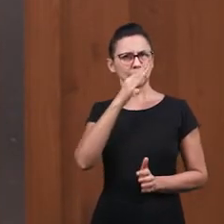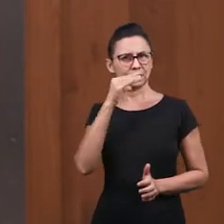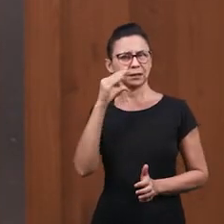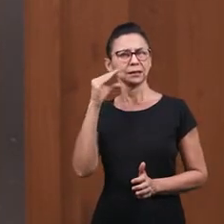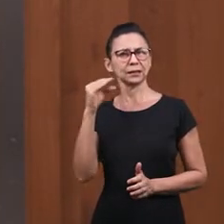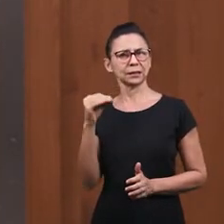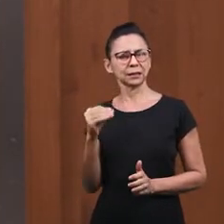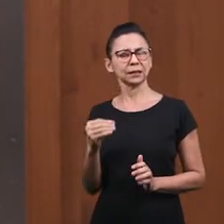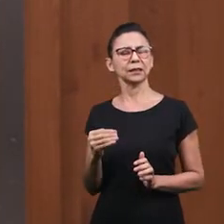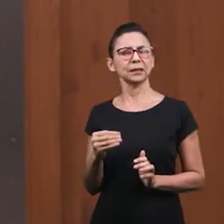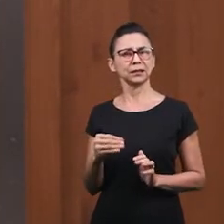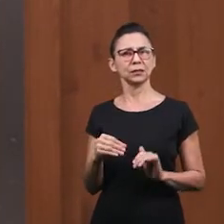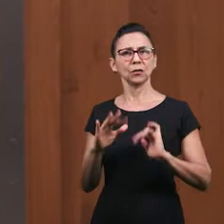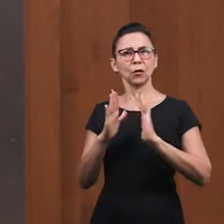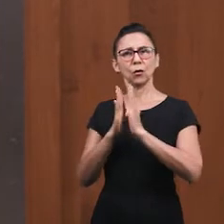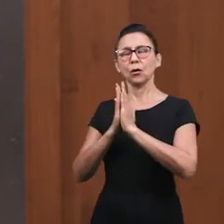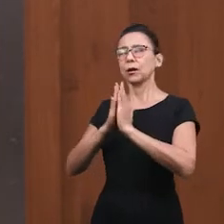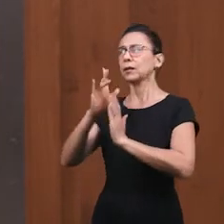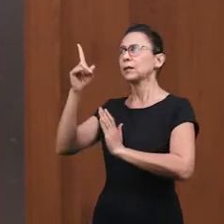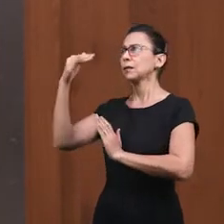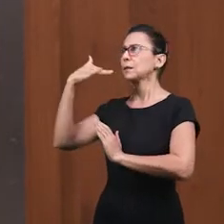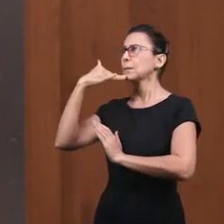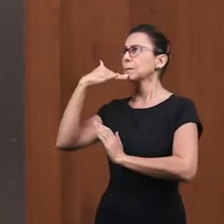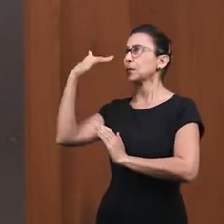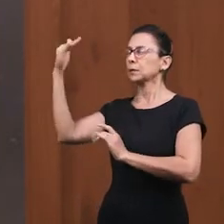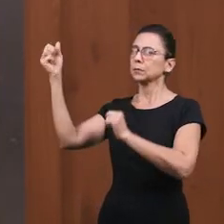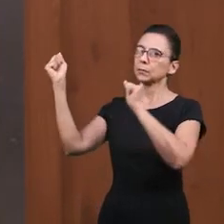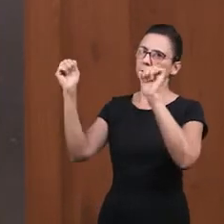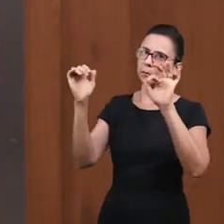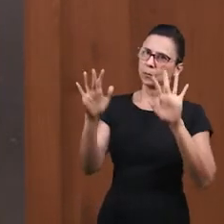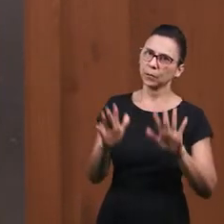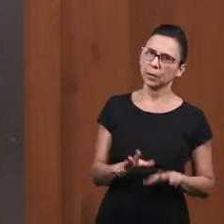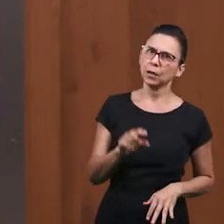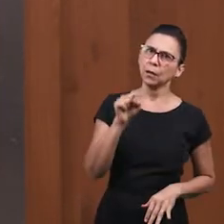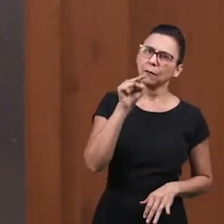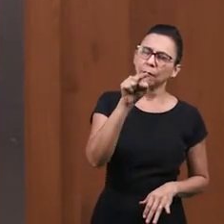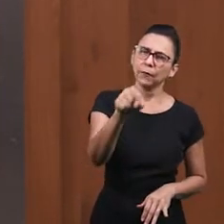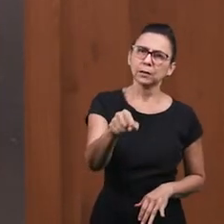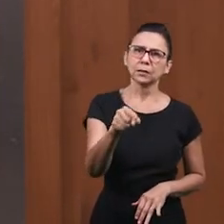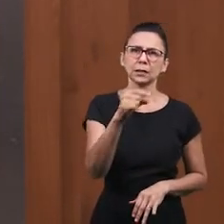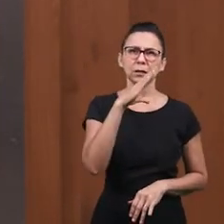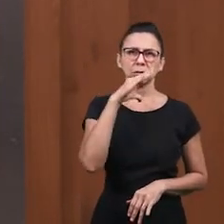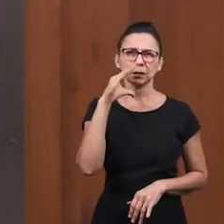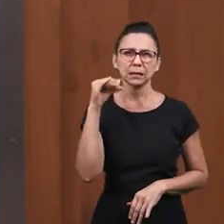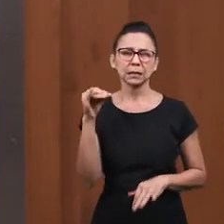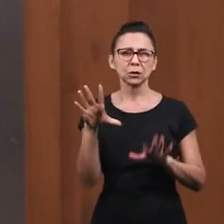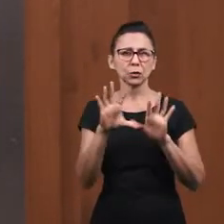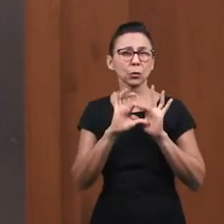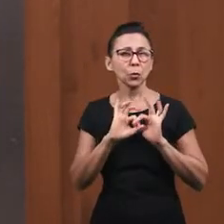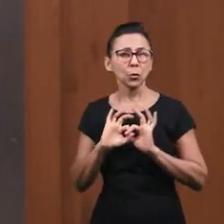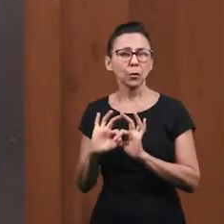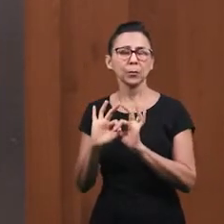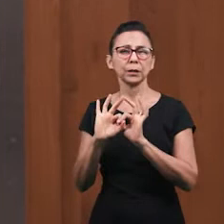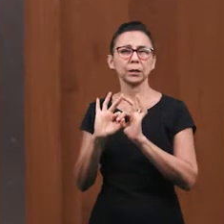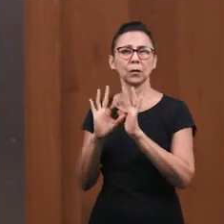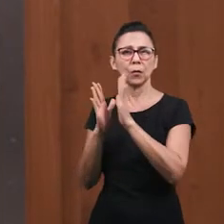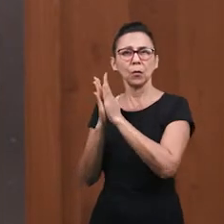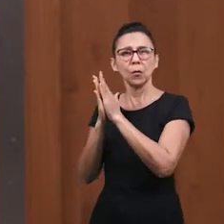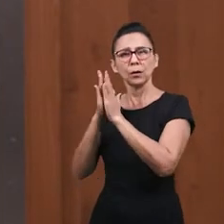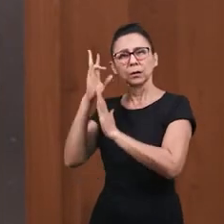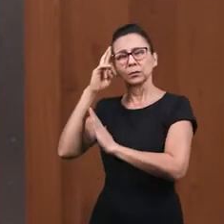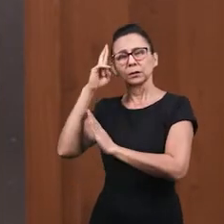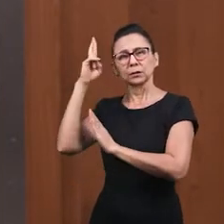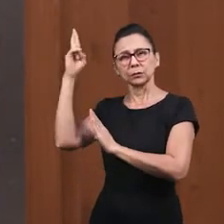y vamos a hacer una oración a nuestro Dios pidiendo a él una bendición. Tú, adolescente, cierra tus ojos y